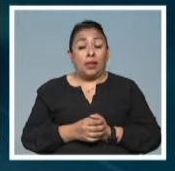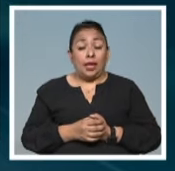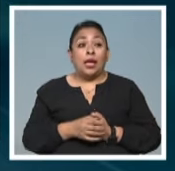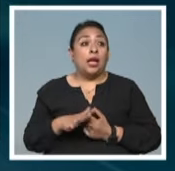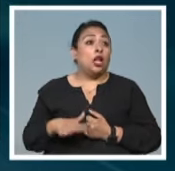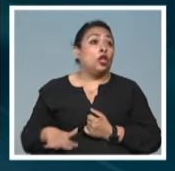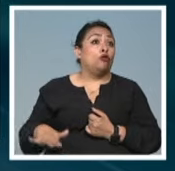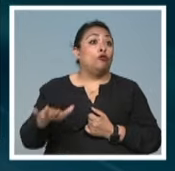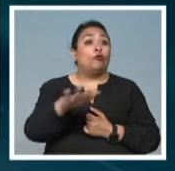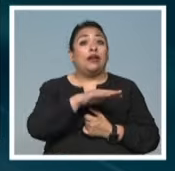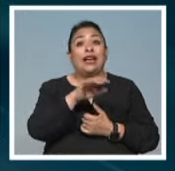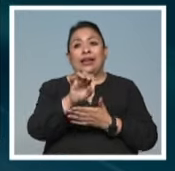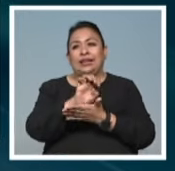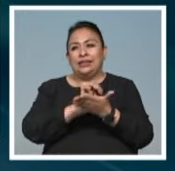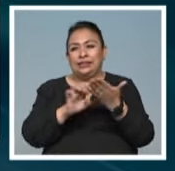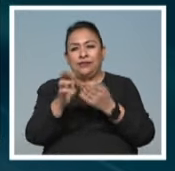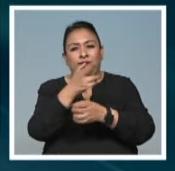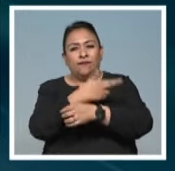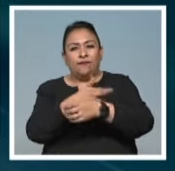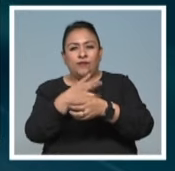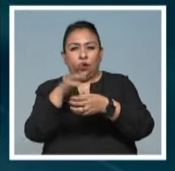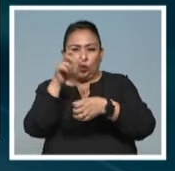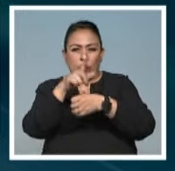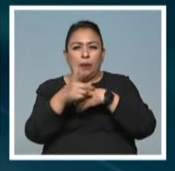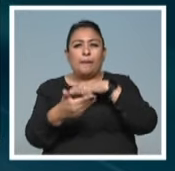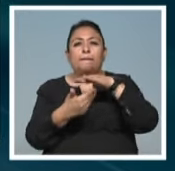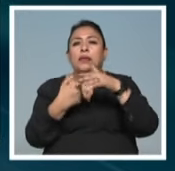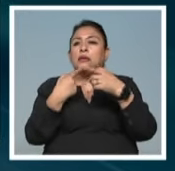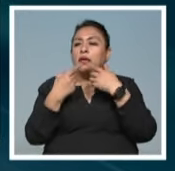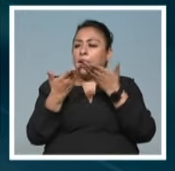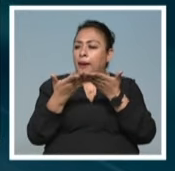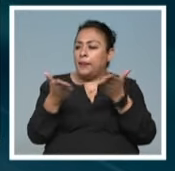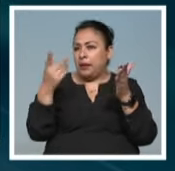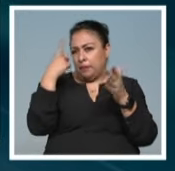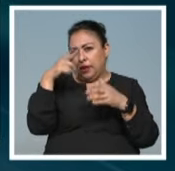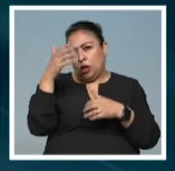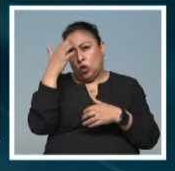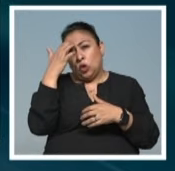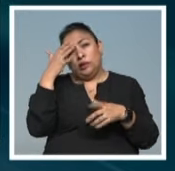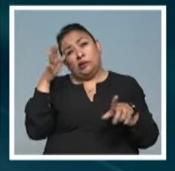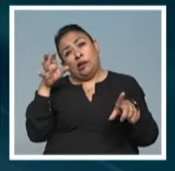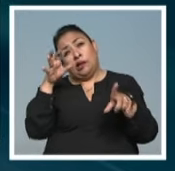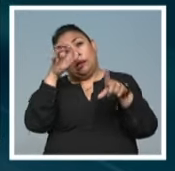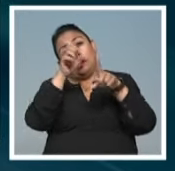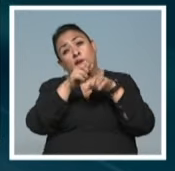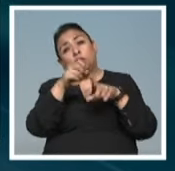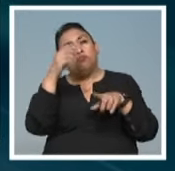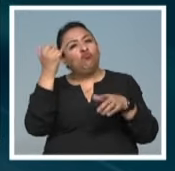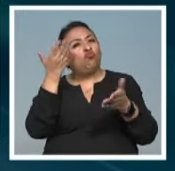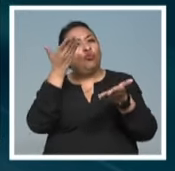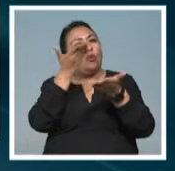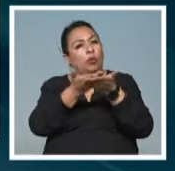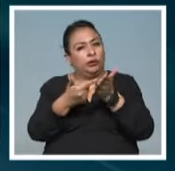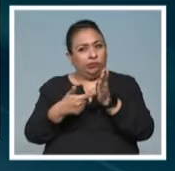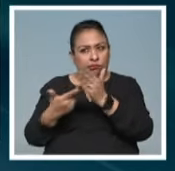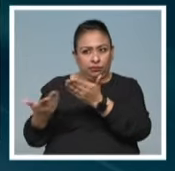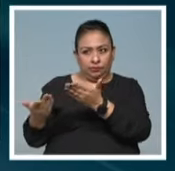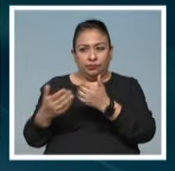Espacios escénicos y gestión cultural. La mesa de diálogo está abierta para conocer los retos y plantear propuestas.